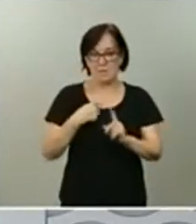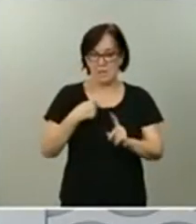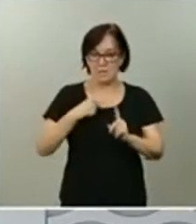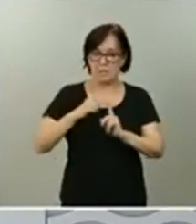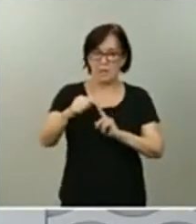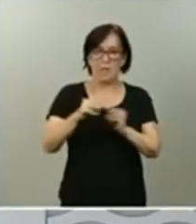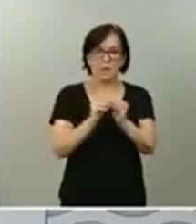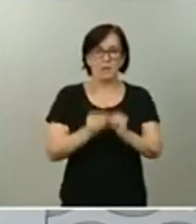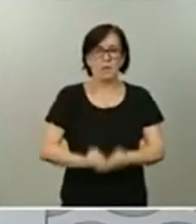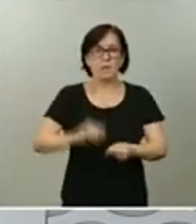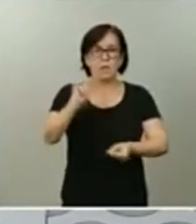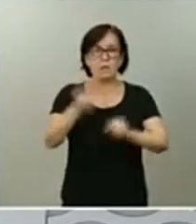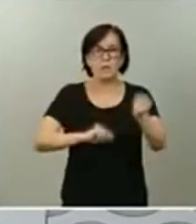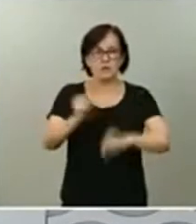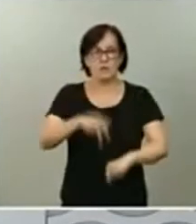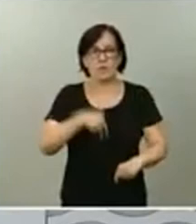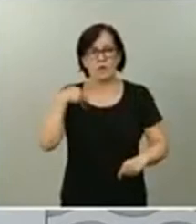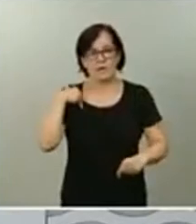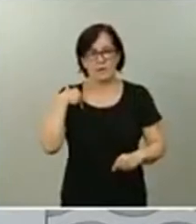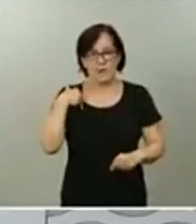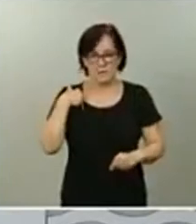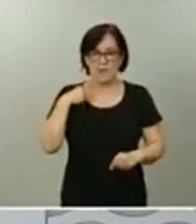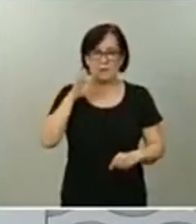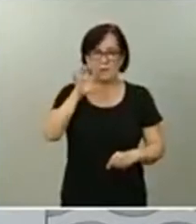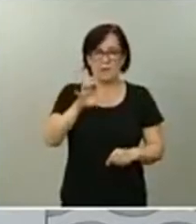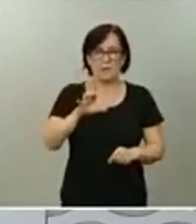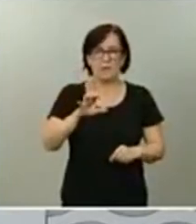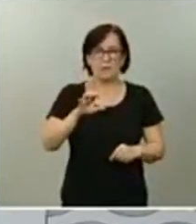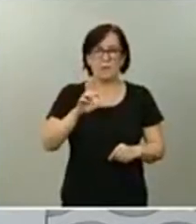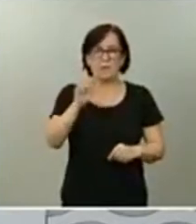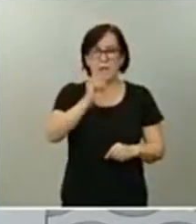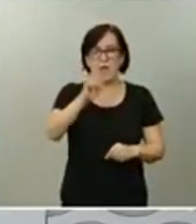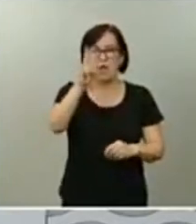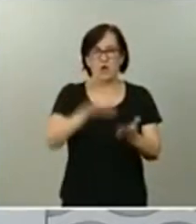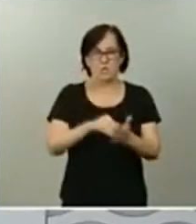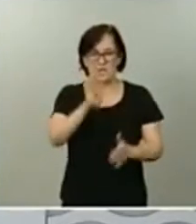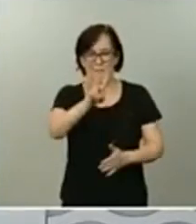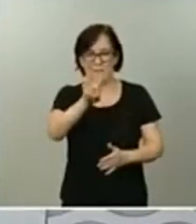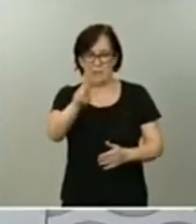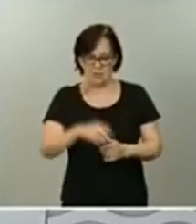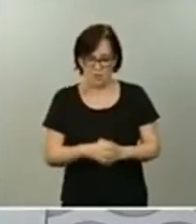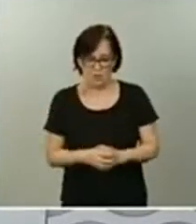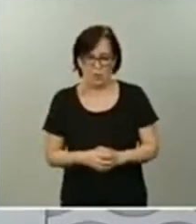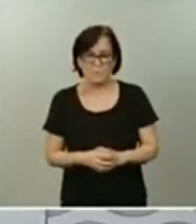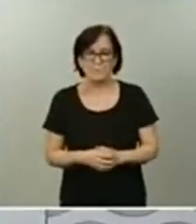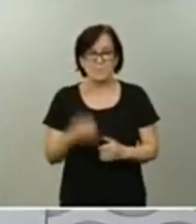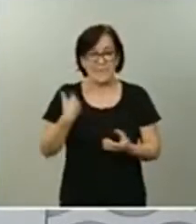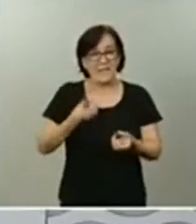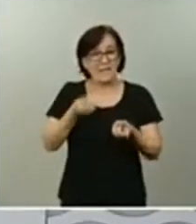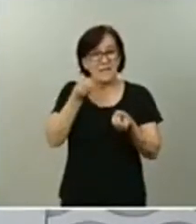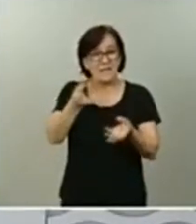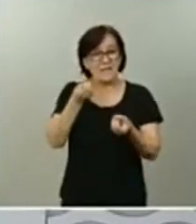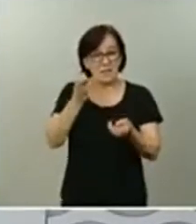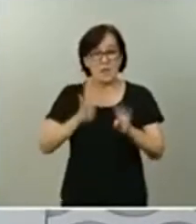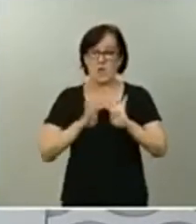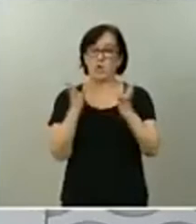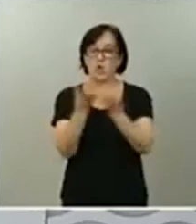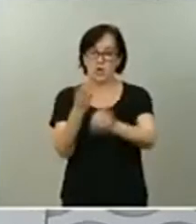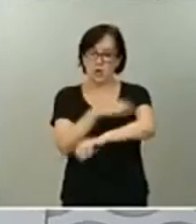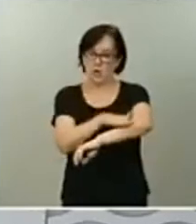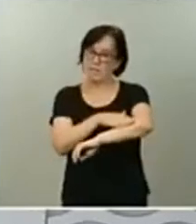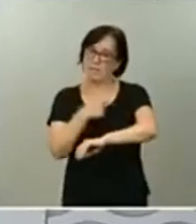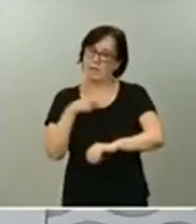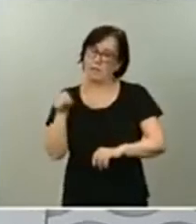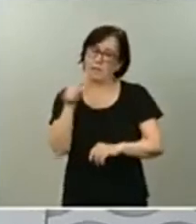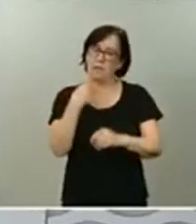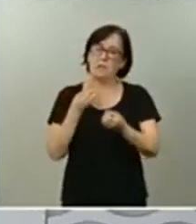los presupuestos generales del Estado para el año 2021. Como he informado, en el propio Consejo de Ministros supone